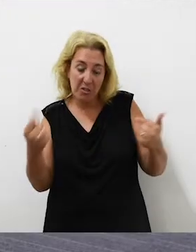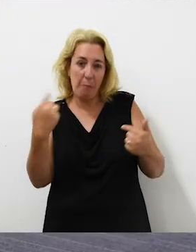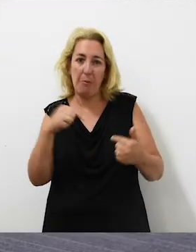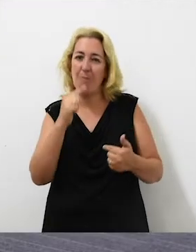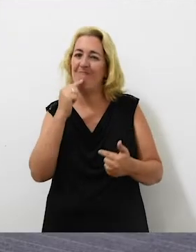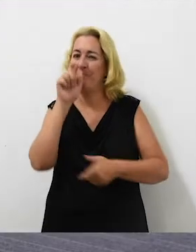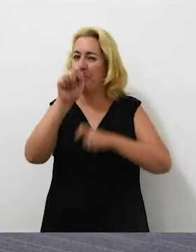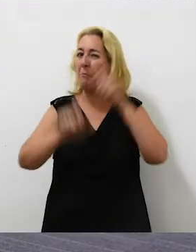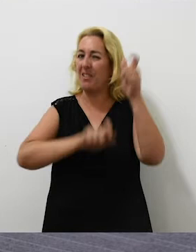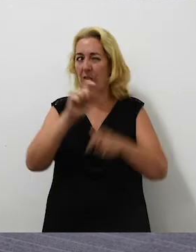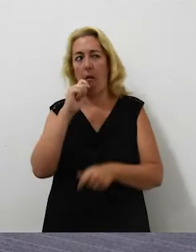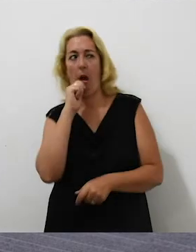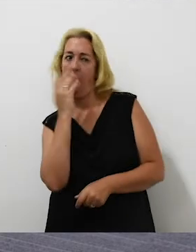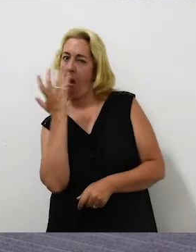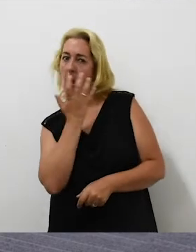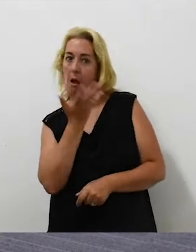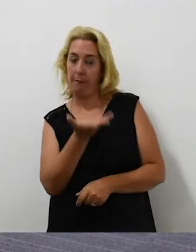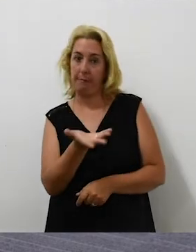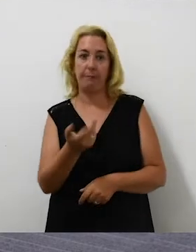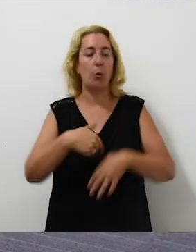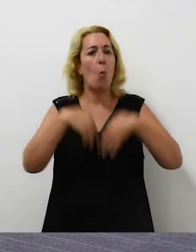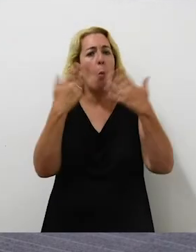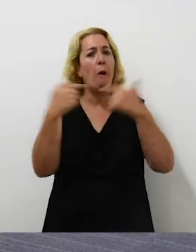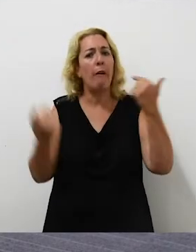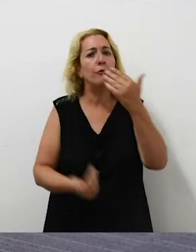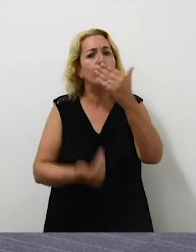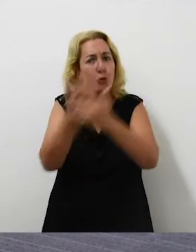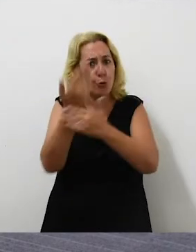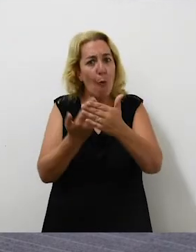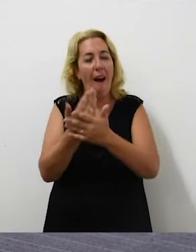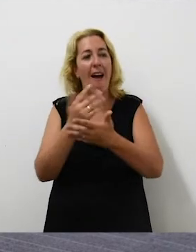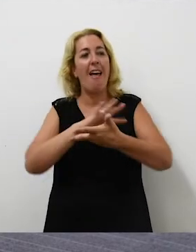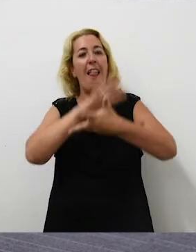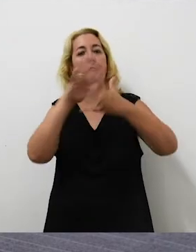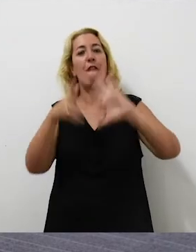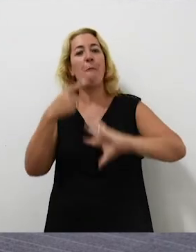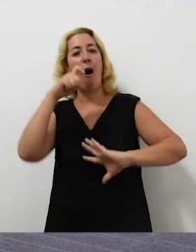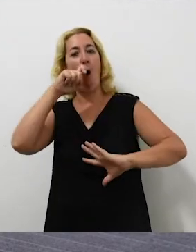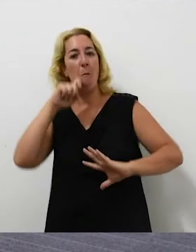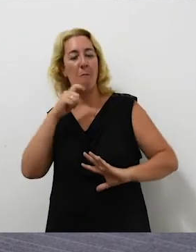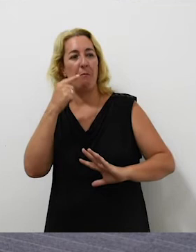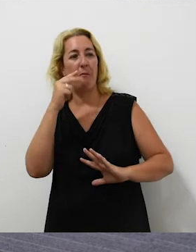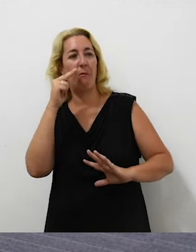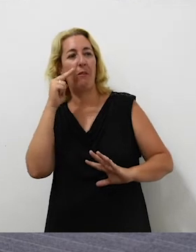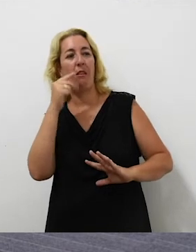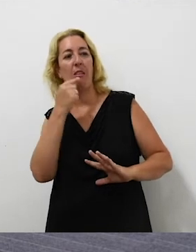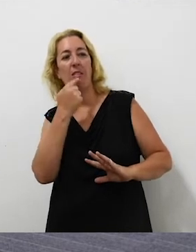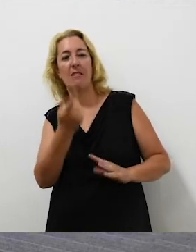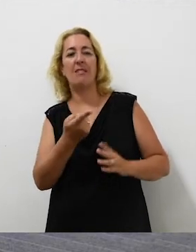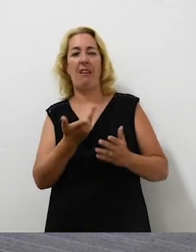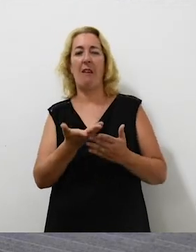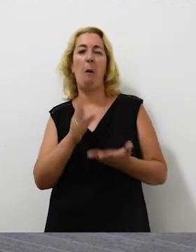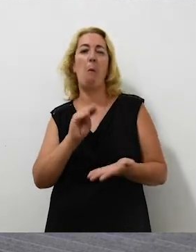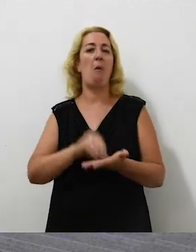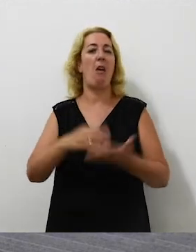Cualquier cosa que yo suba va a ser, desde el lado masculino se va a esperar que sea aprobado por ellos.